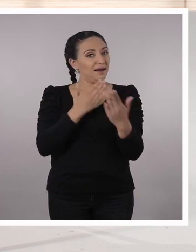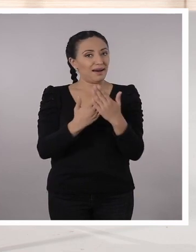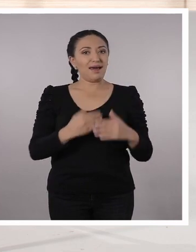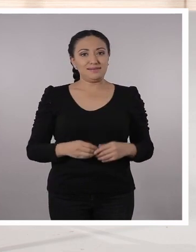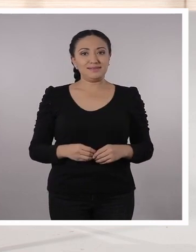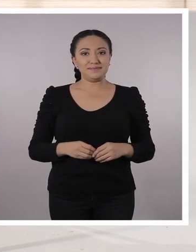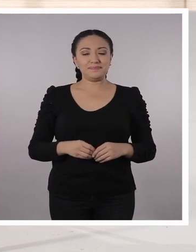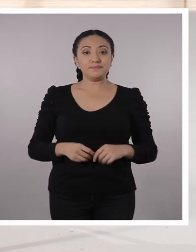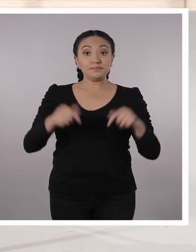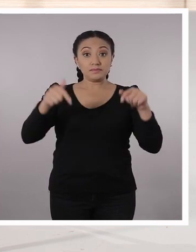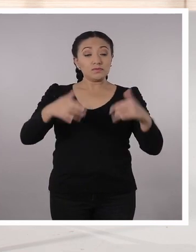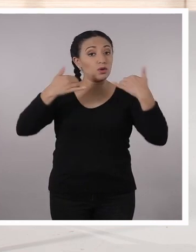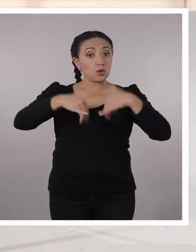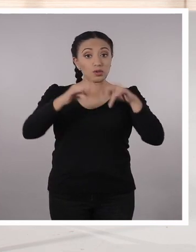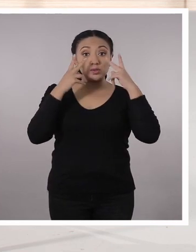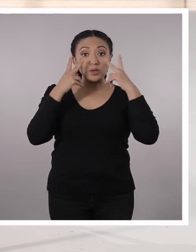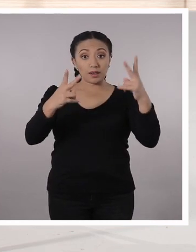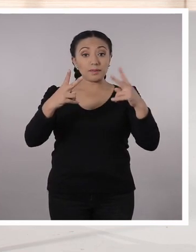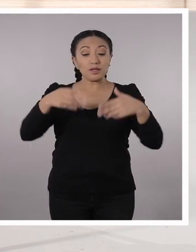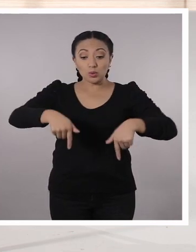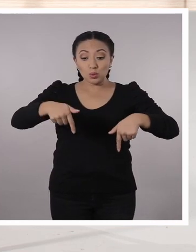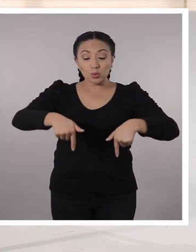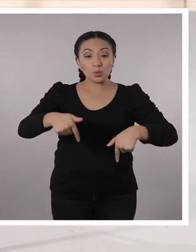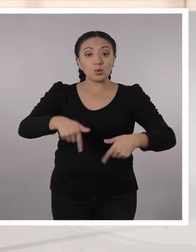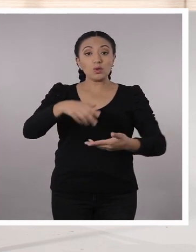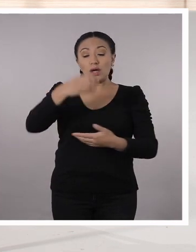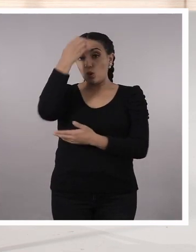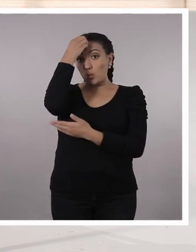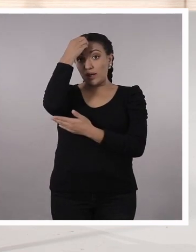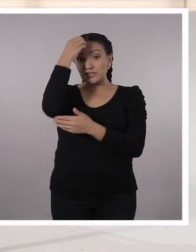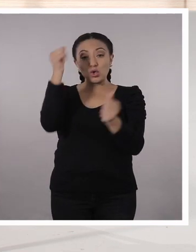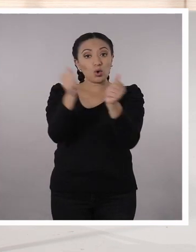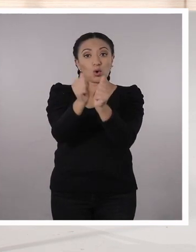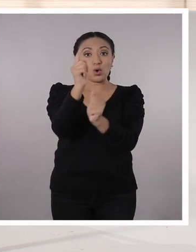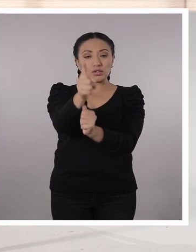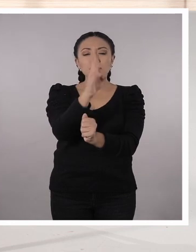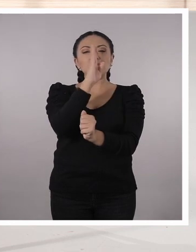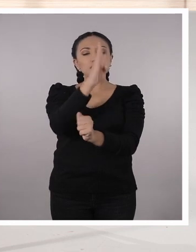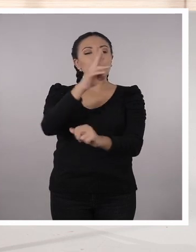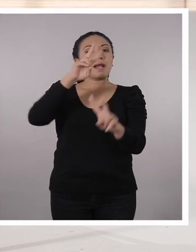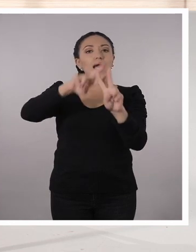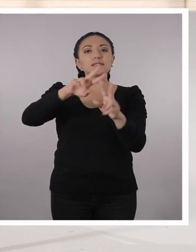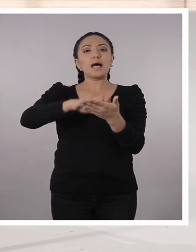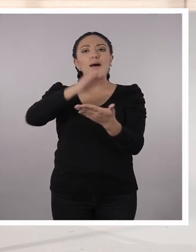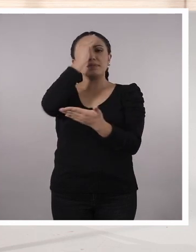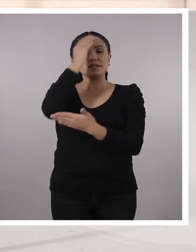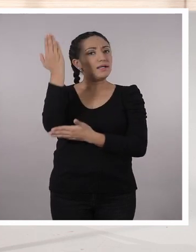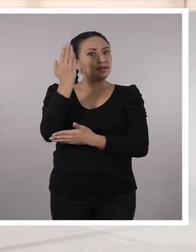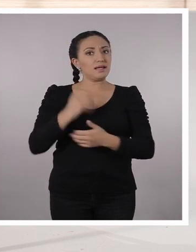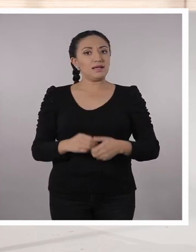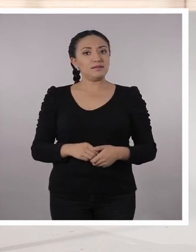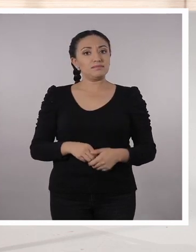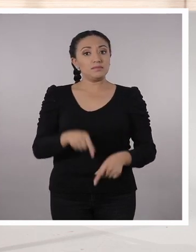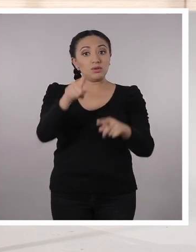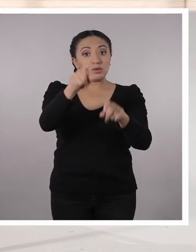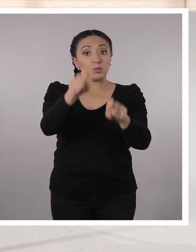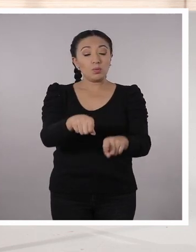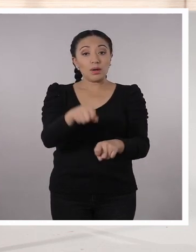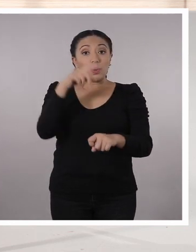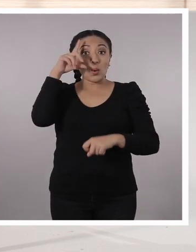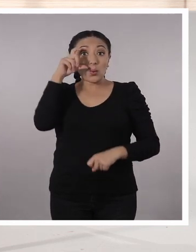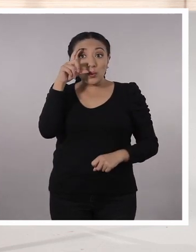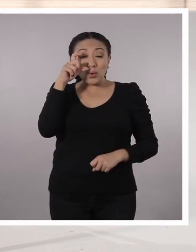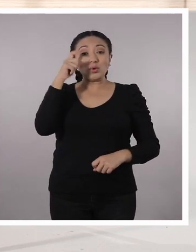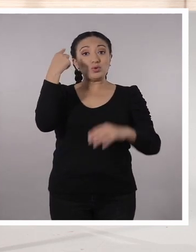casa. No se olviden de seguirnos en nuestras redes sociales a través de Educa Contigo, siempre con el hashtag Aprender la Tele. Recuerden que